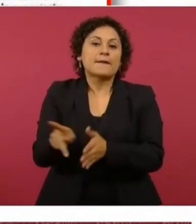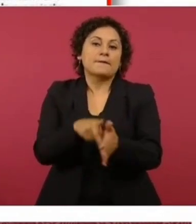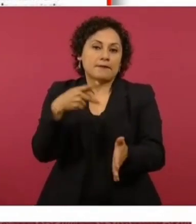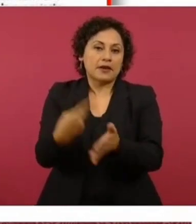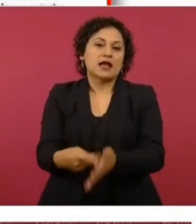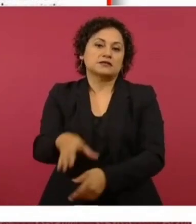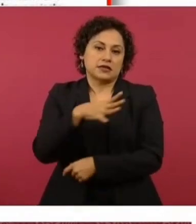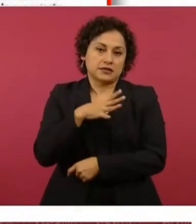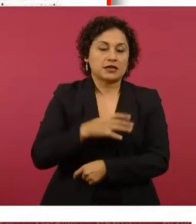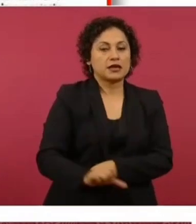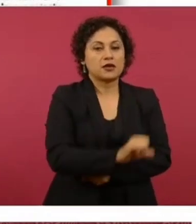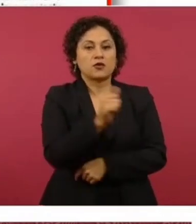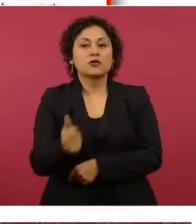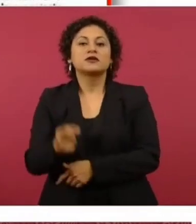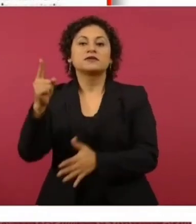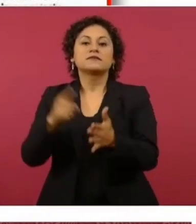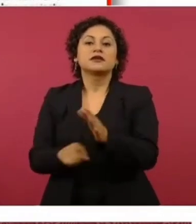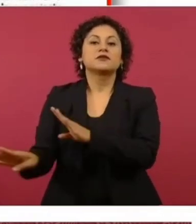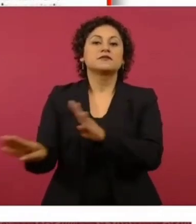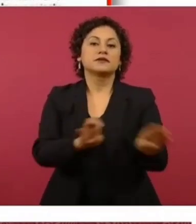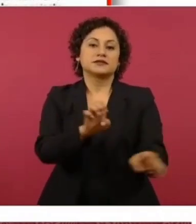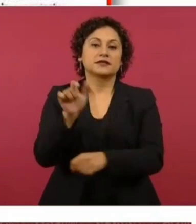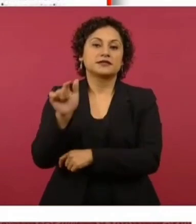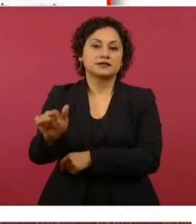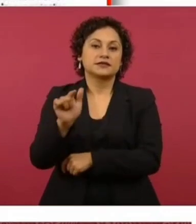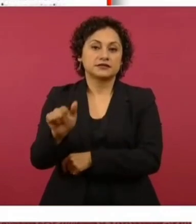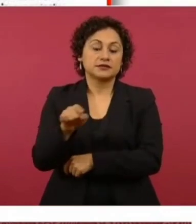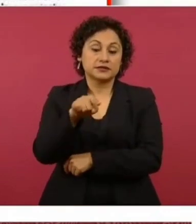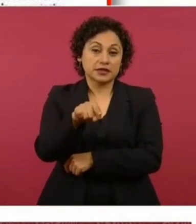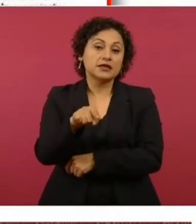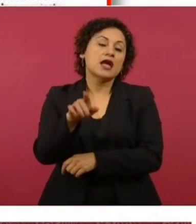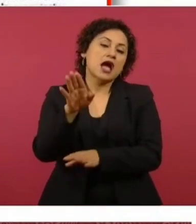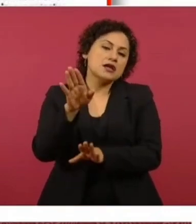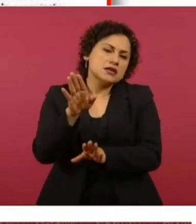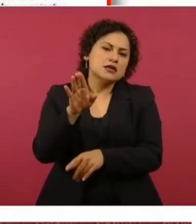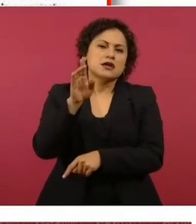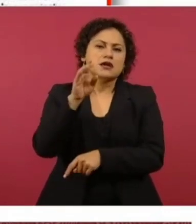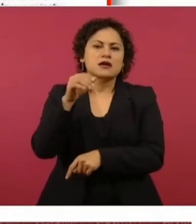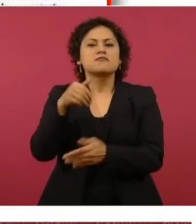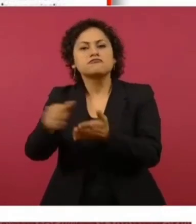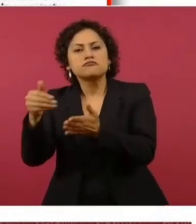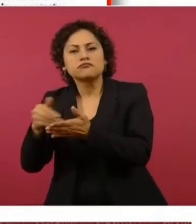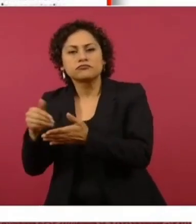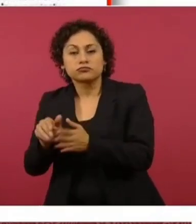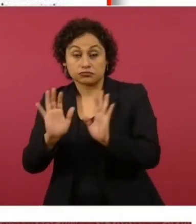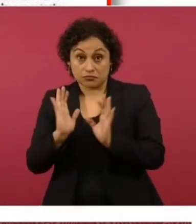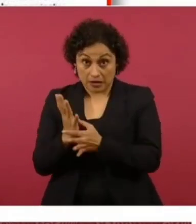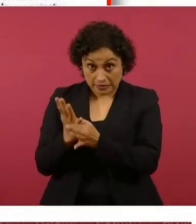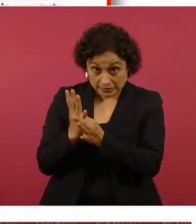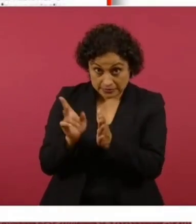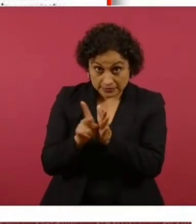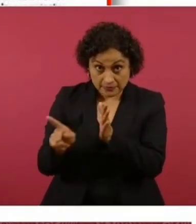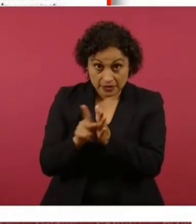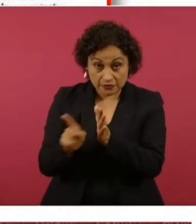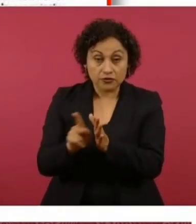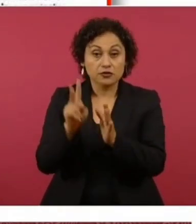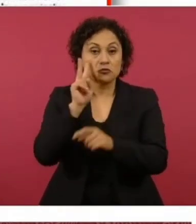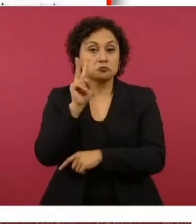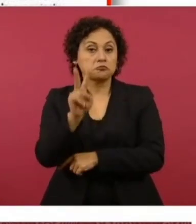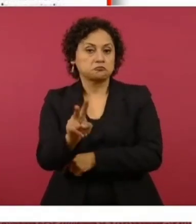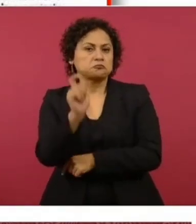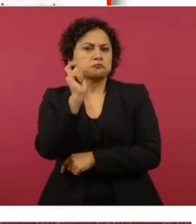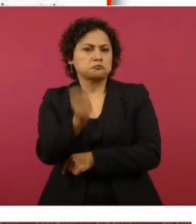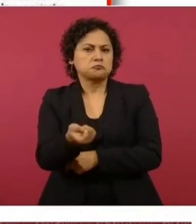mil novecientos diecisiete quedará en vilo. Eso es lo que dice el periódico El Universal. Esto porque